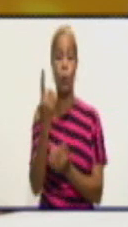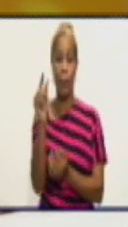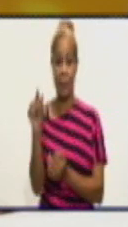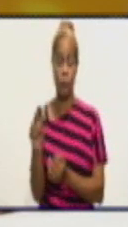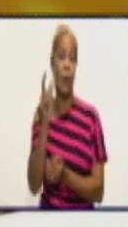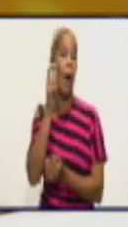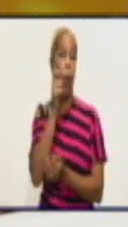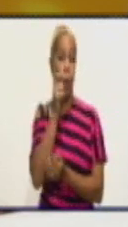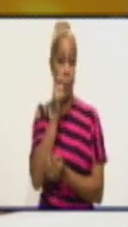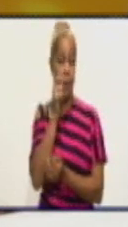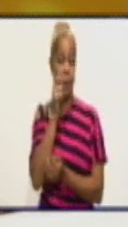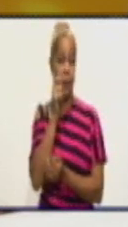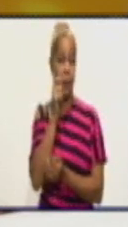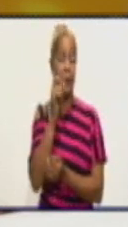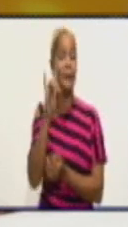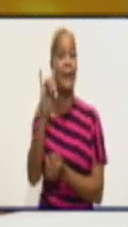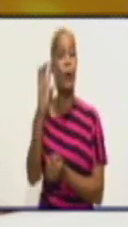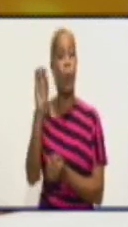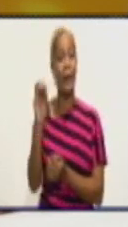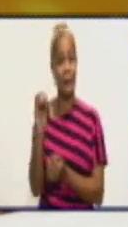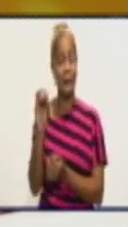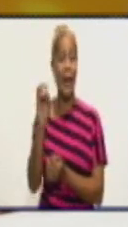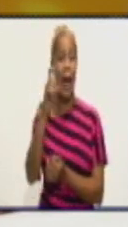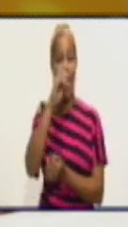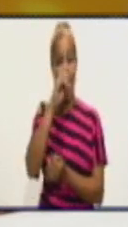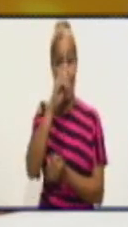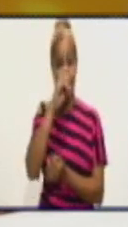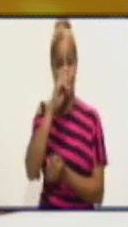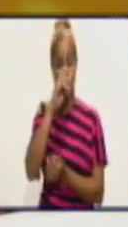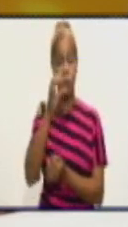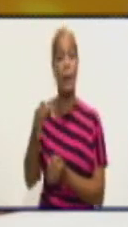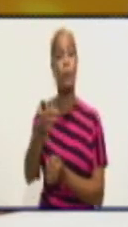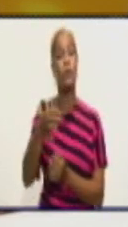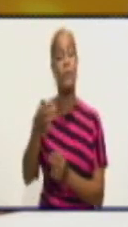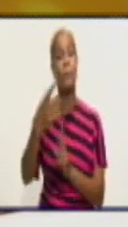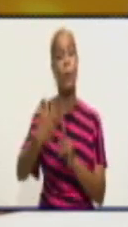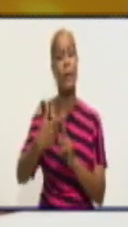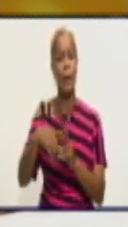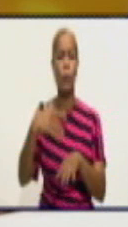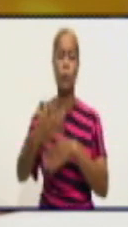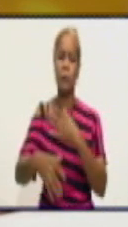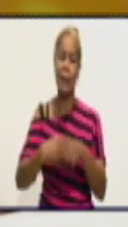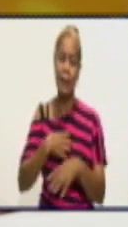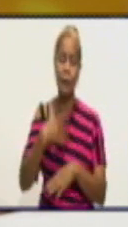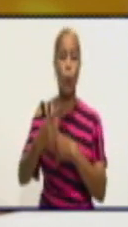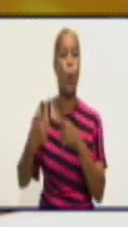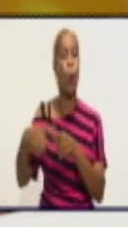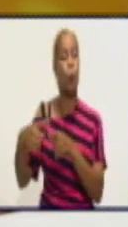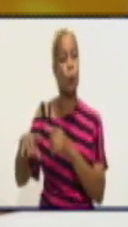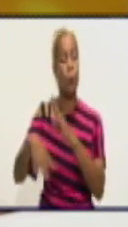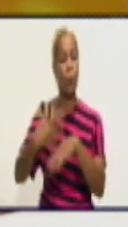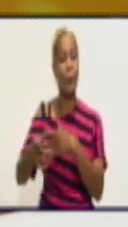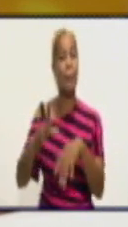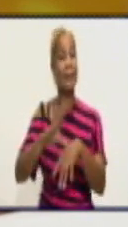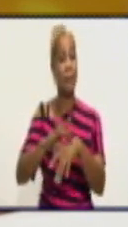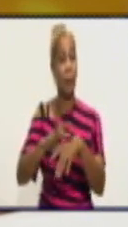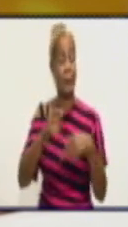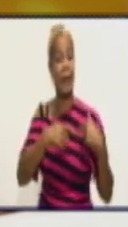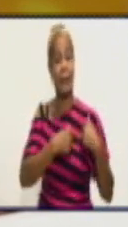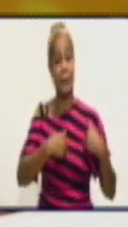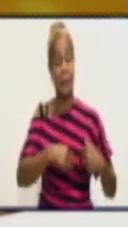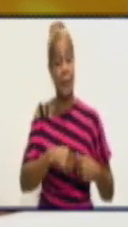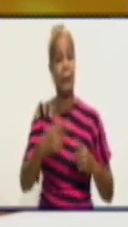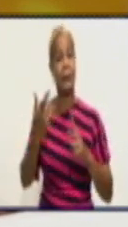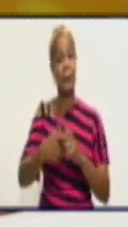Bayamo, de 90 años, con antecedentes de hipertensión y cardiopatía. Antecedentes de una intervención quirúrgica